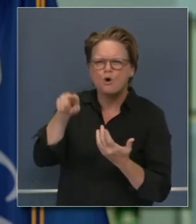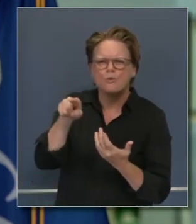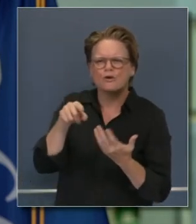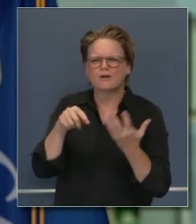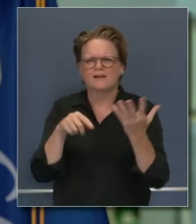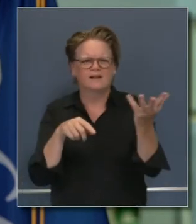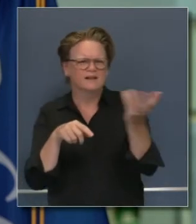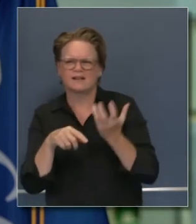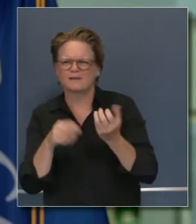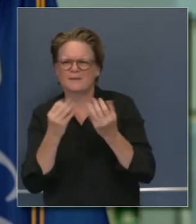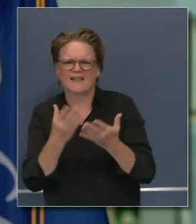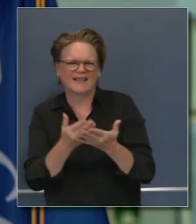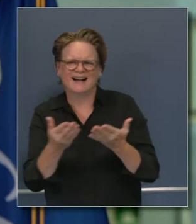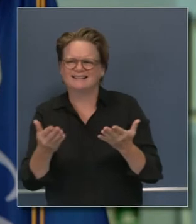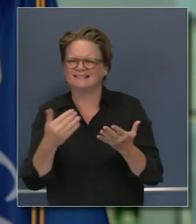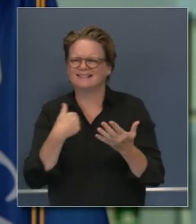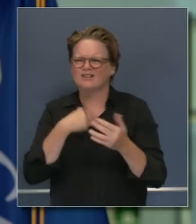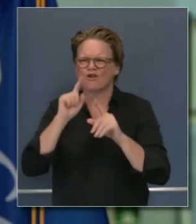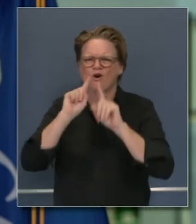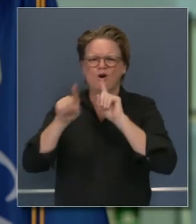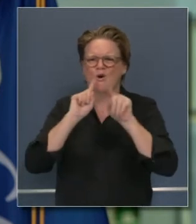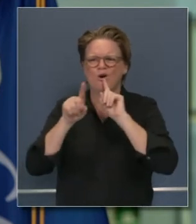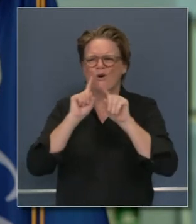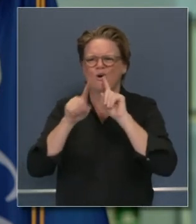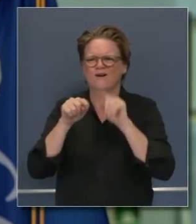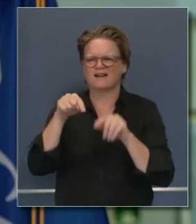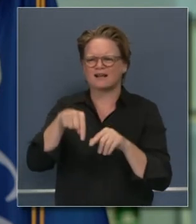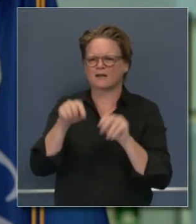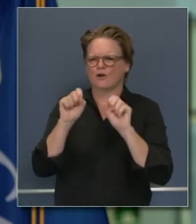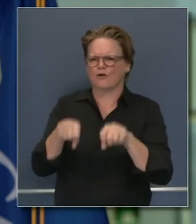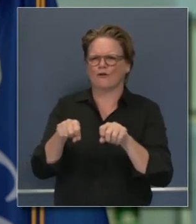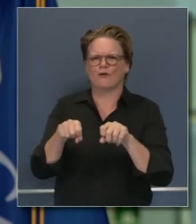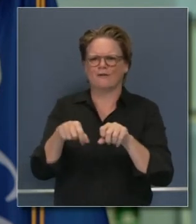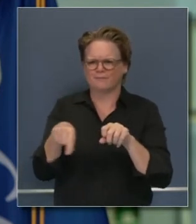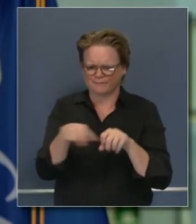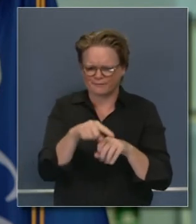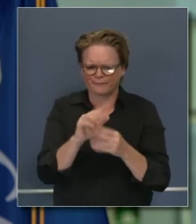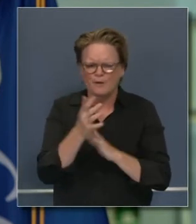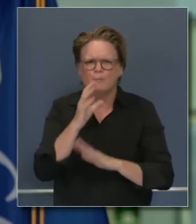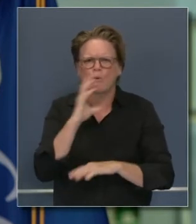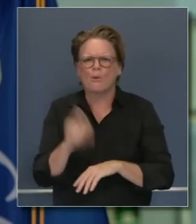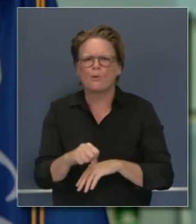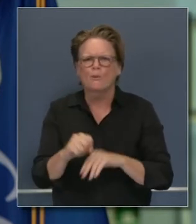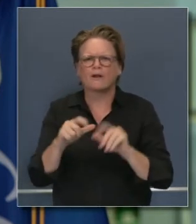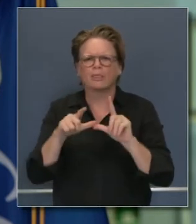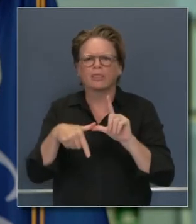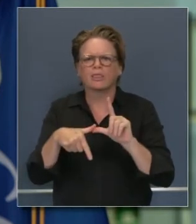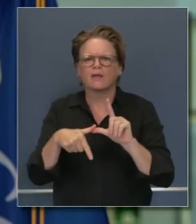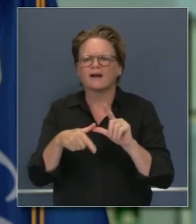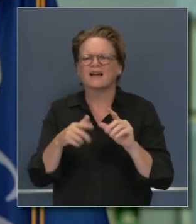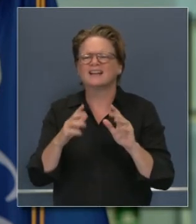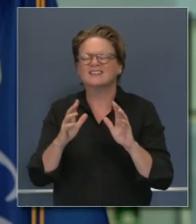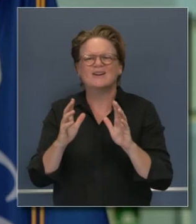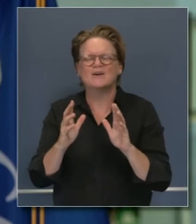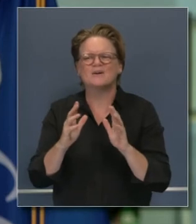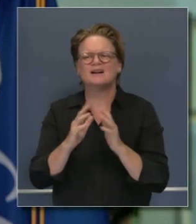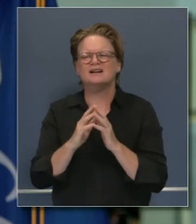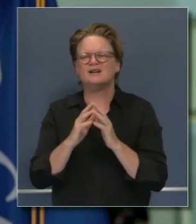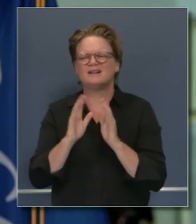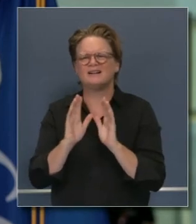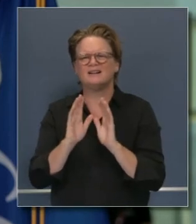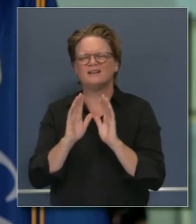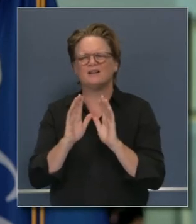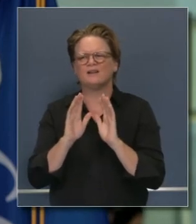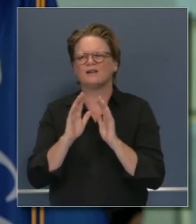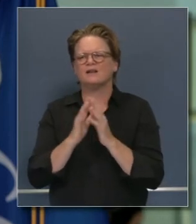apropiado hay muchas cosas que son perecederas en cuanto a comidas máscaras de equipo de protección etcétera tenemos que ver qué es manejable qué es gestionable